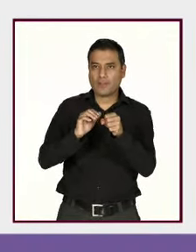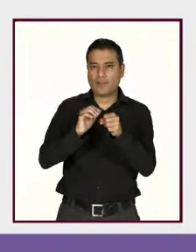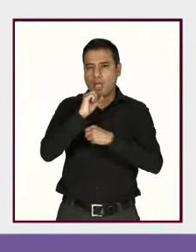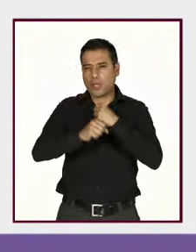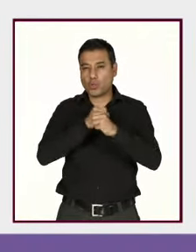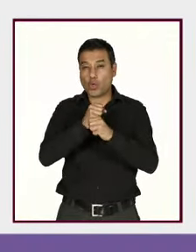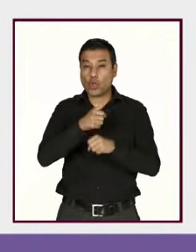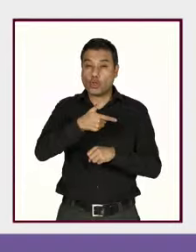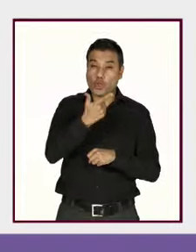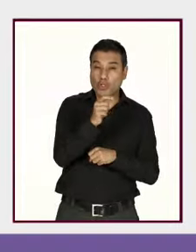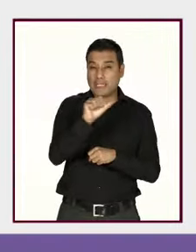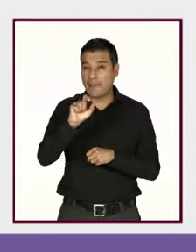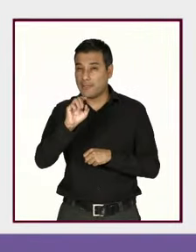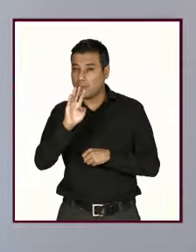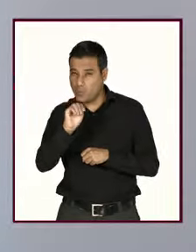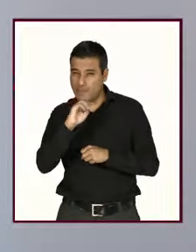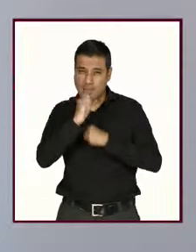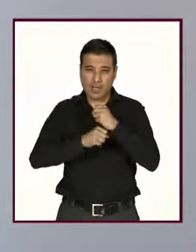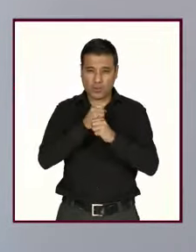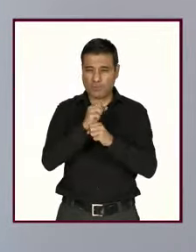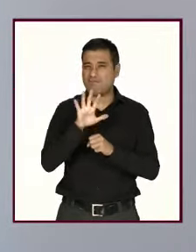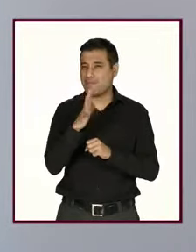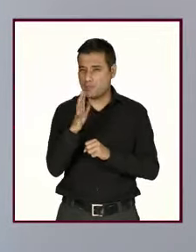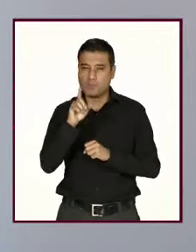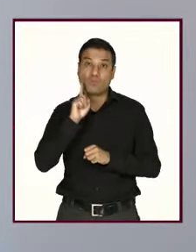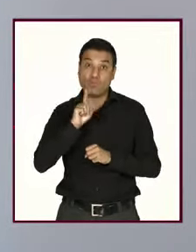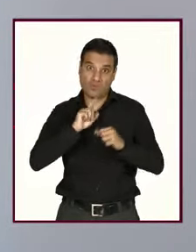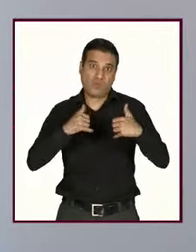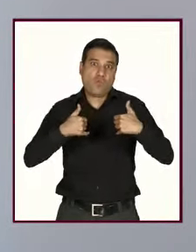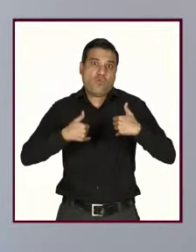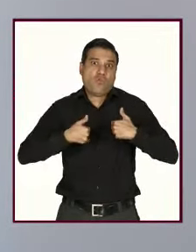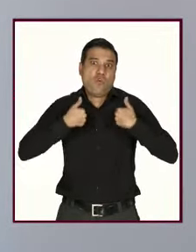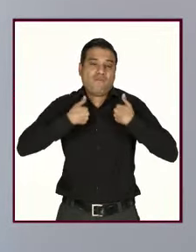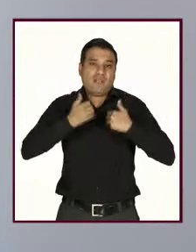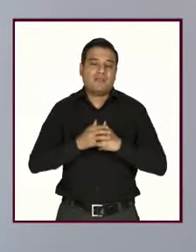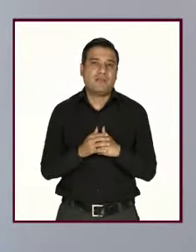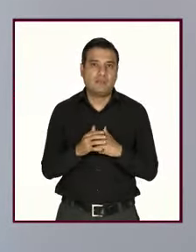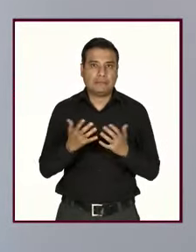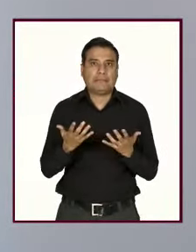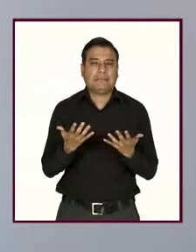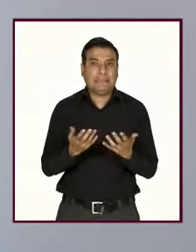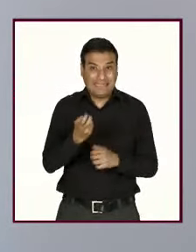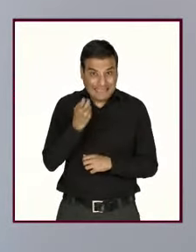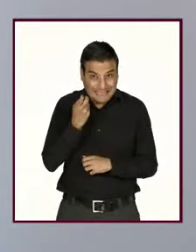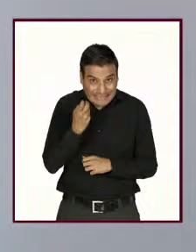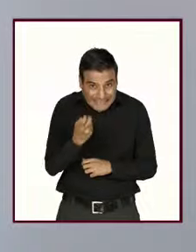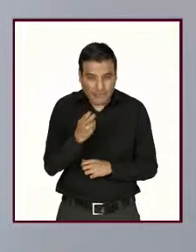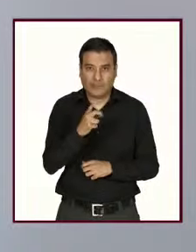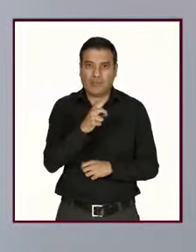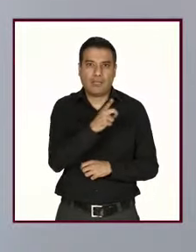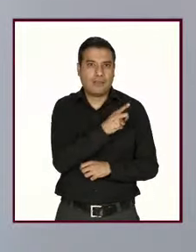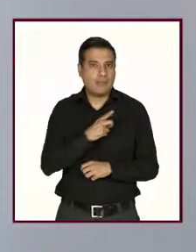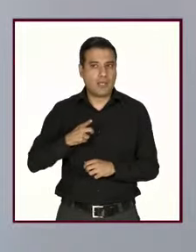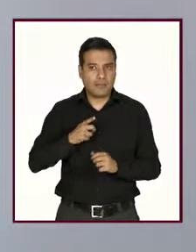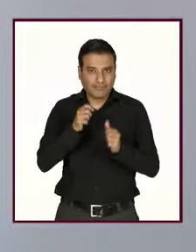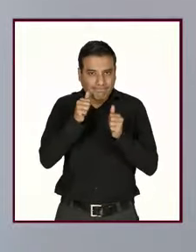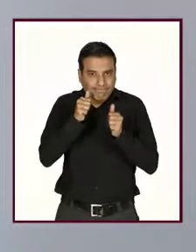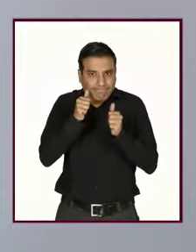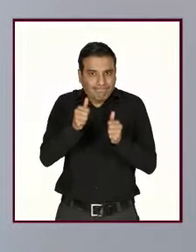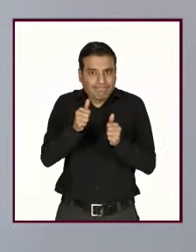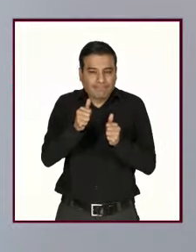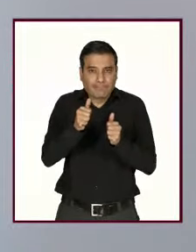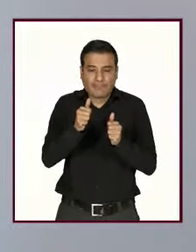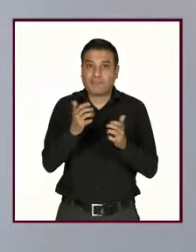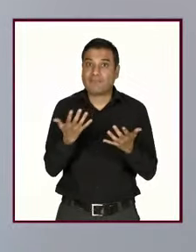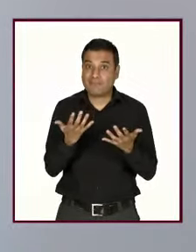años. Mujeres jóvenes. Y hay que tener y poner muchísima atención con el uso de